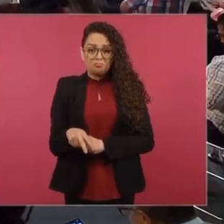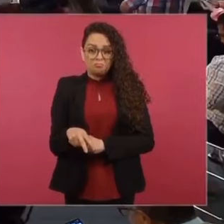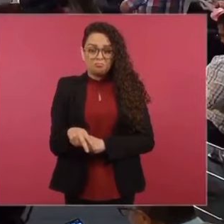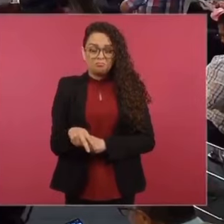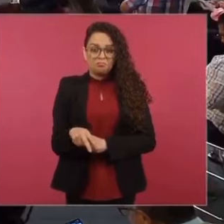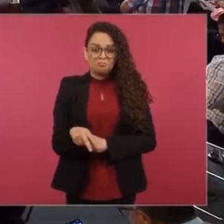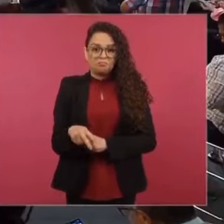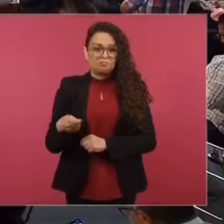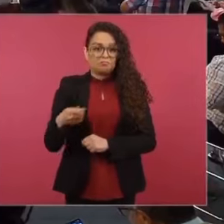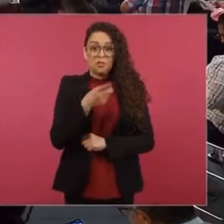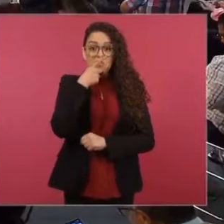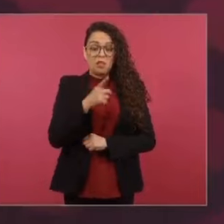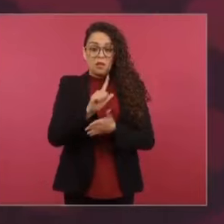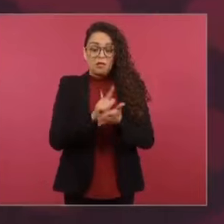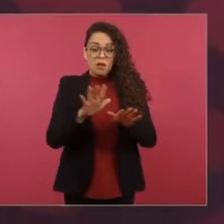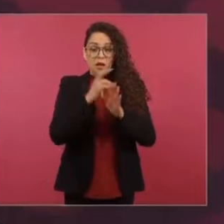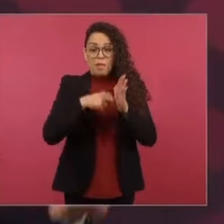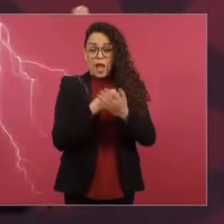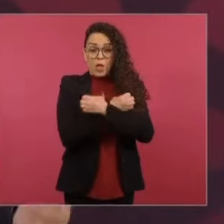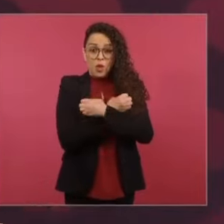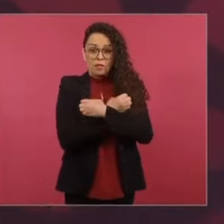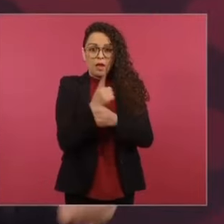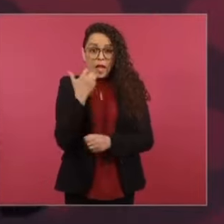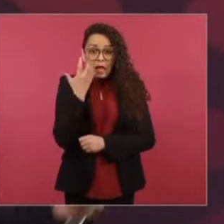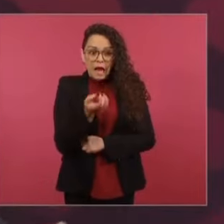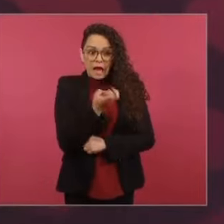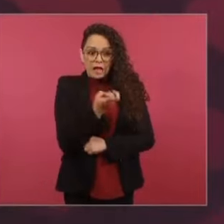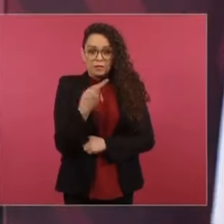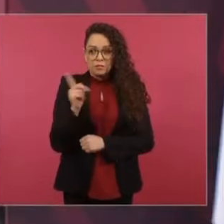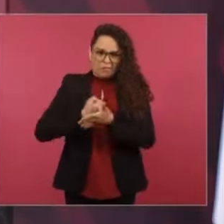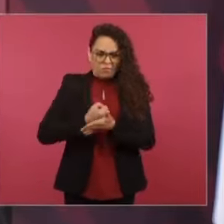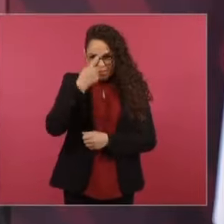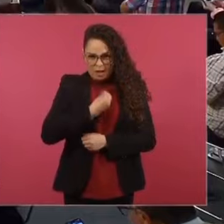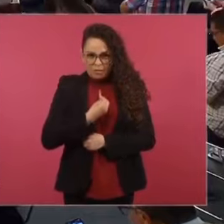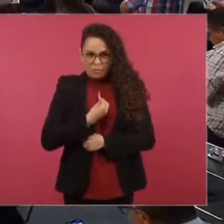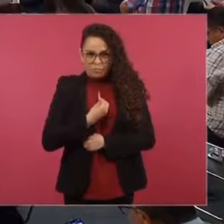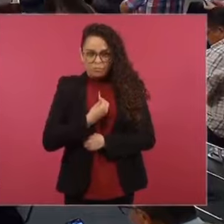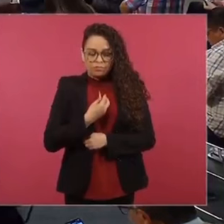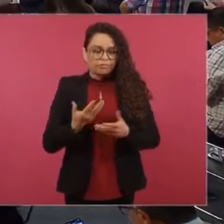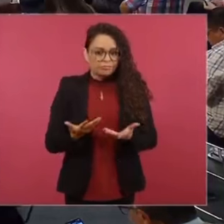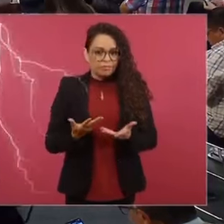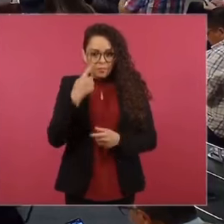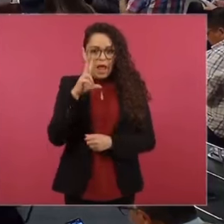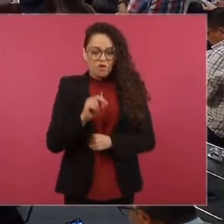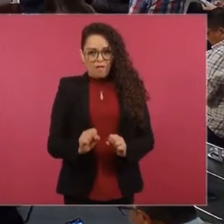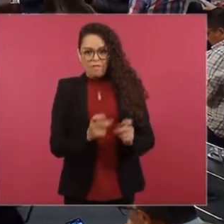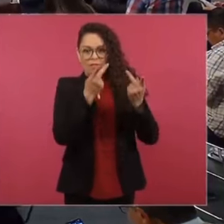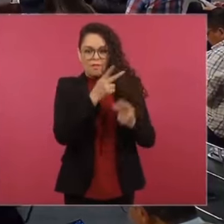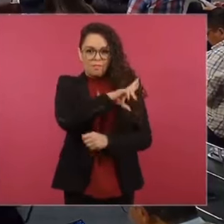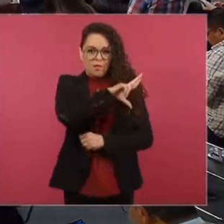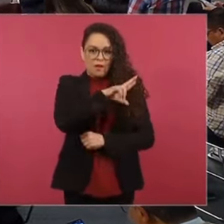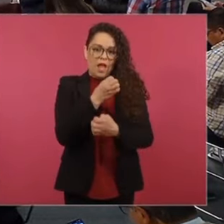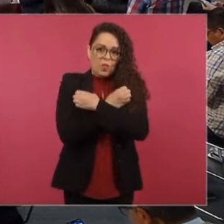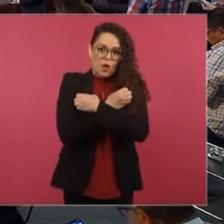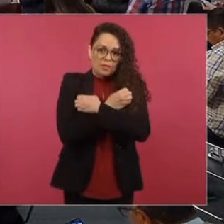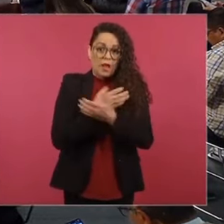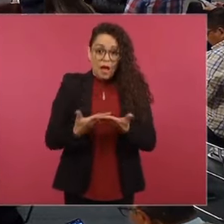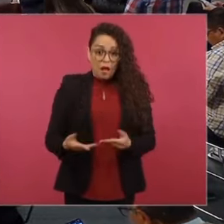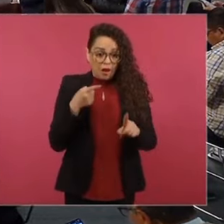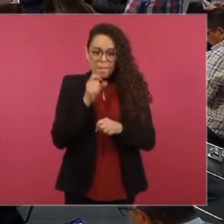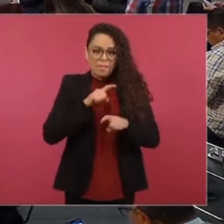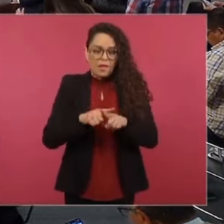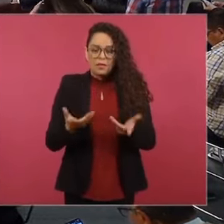La mal llamada reforma educativa llevaba a ese propósito, nada más que hubo resistencias. No pudieron del todo privatizar la educación. Ahí volvemos a lo mismo.